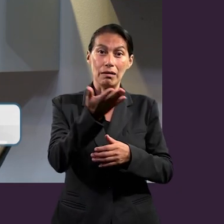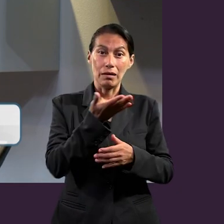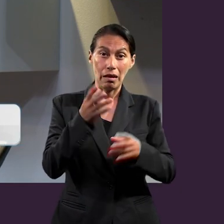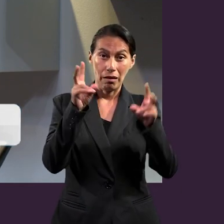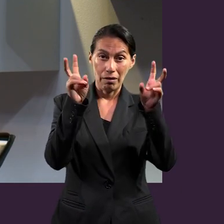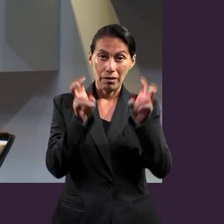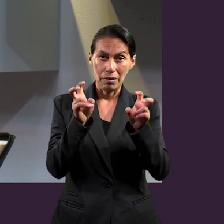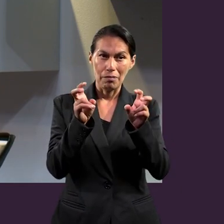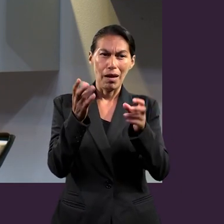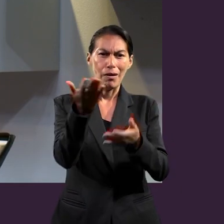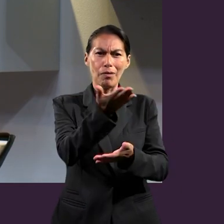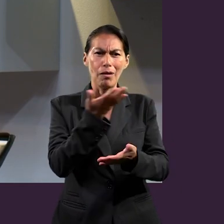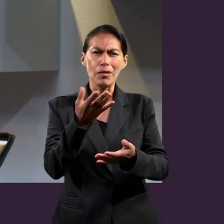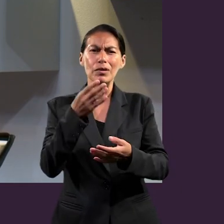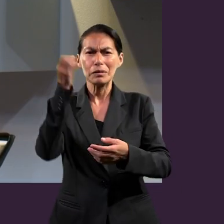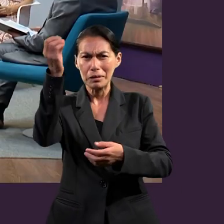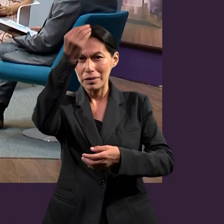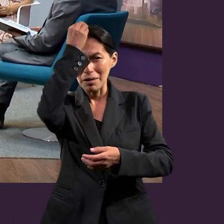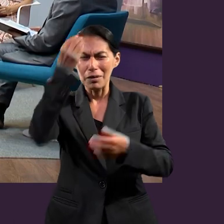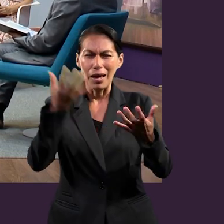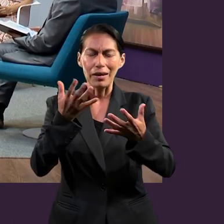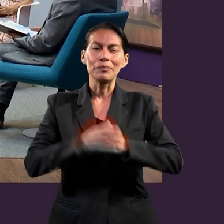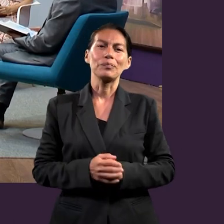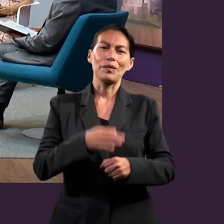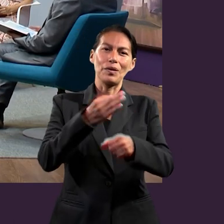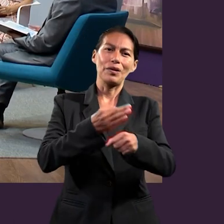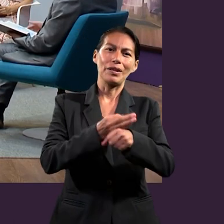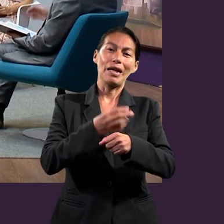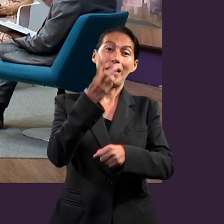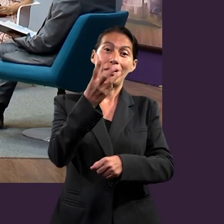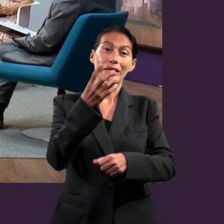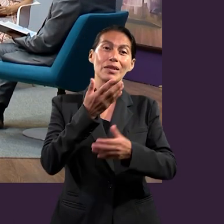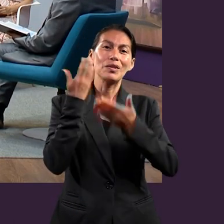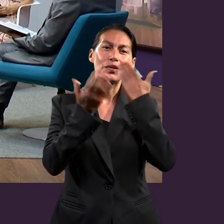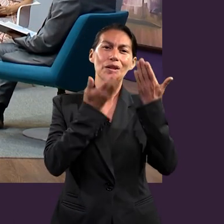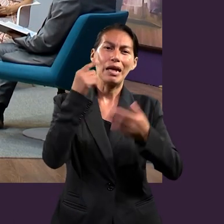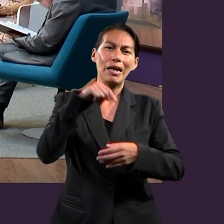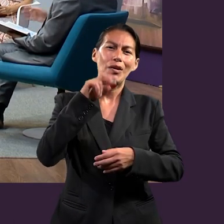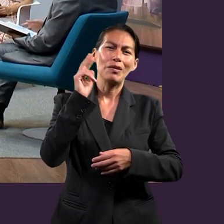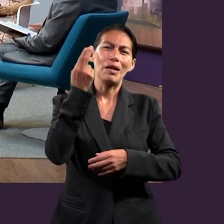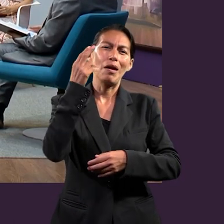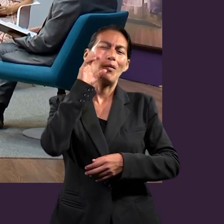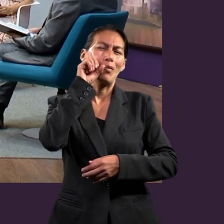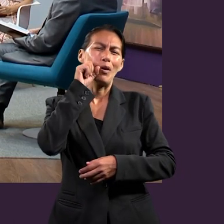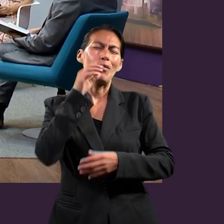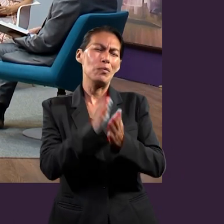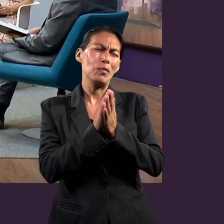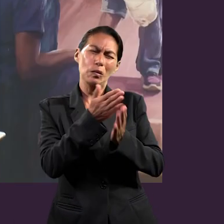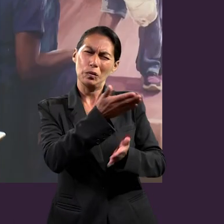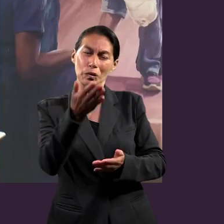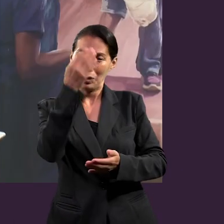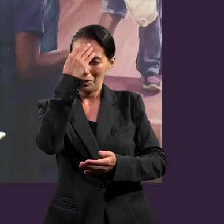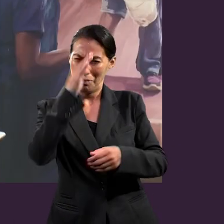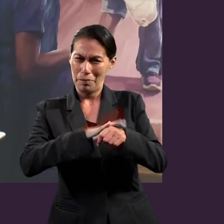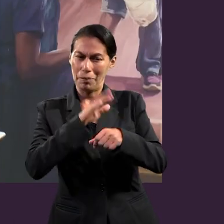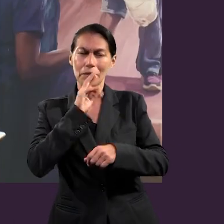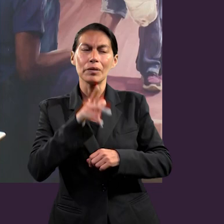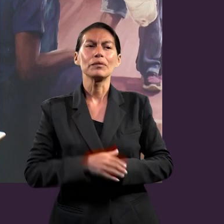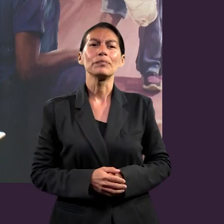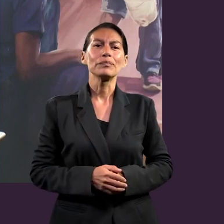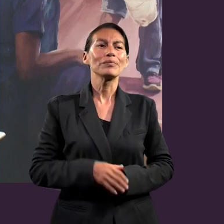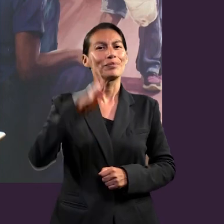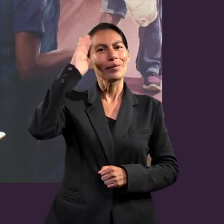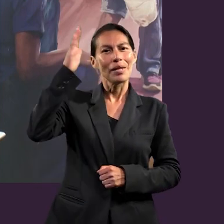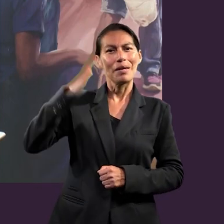En esta ocasión, nos acompañan tres estudiantes de la Universidad de Montemorelos a quien quisiera que conociéramos mejor. Hola,